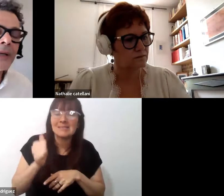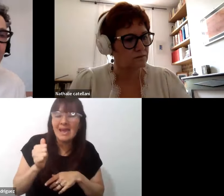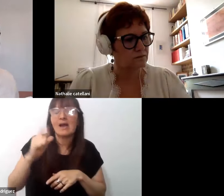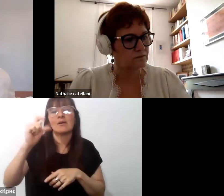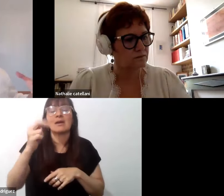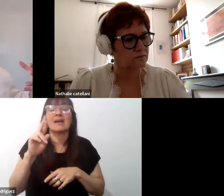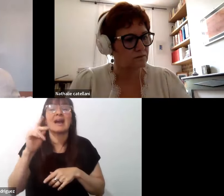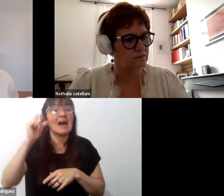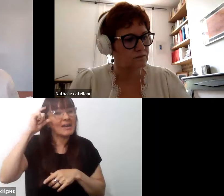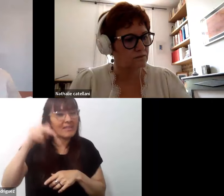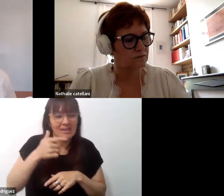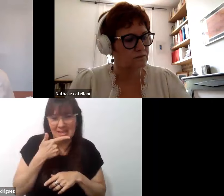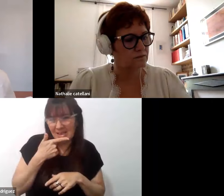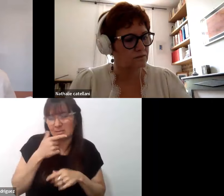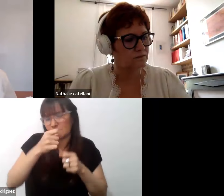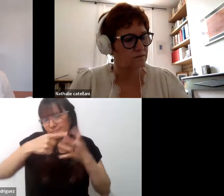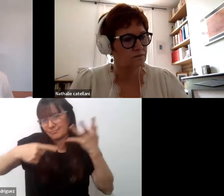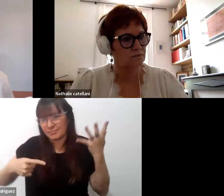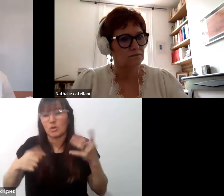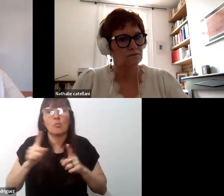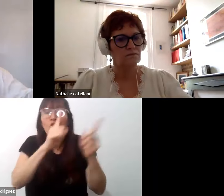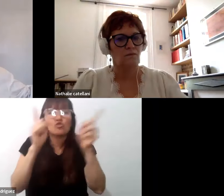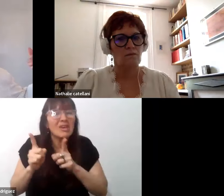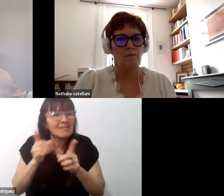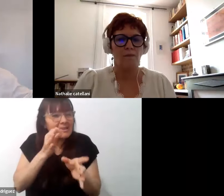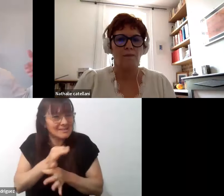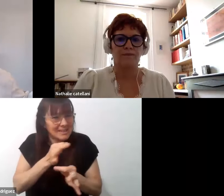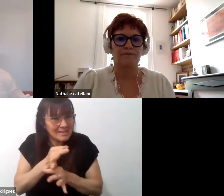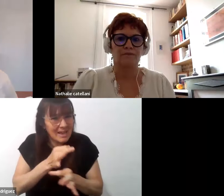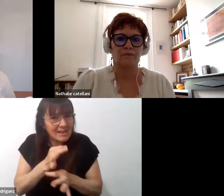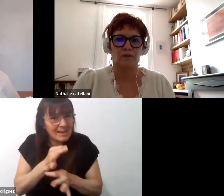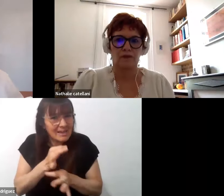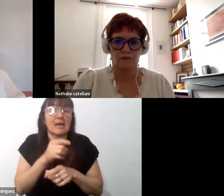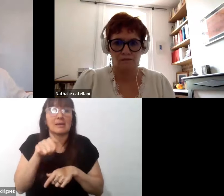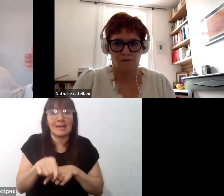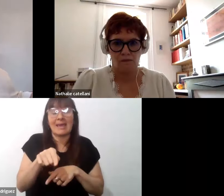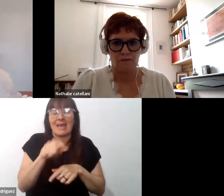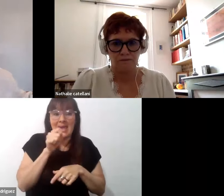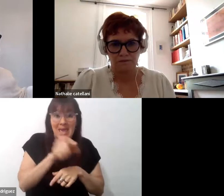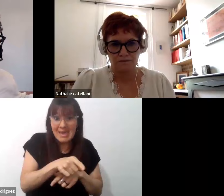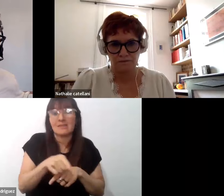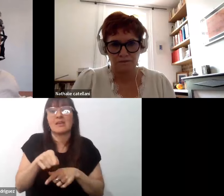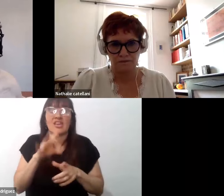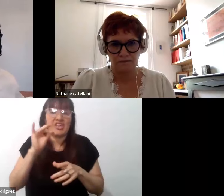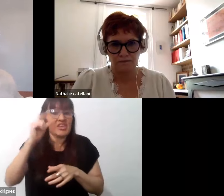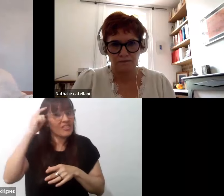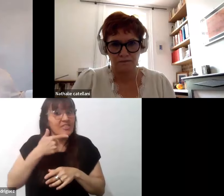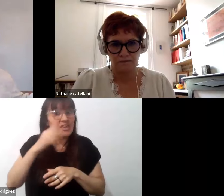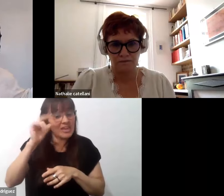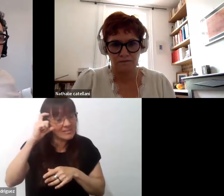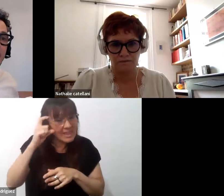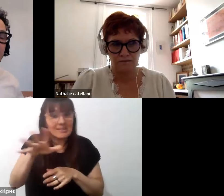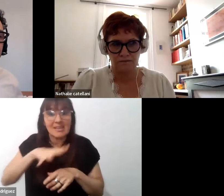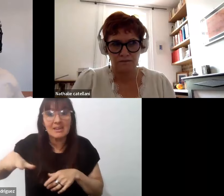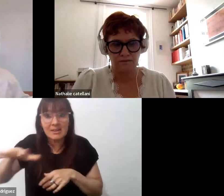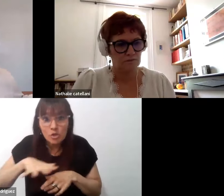contemporáneamente, es decir, un conjunto de docentes de enseñanza que en y desde el territorio producen procesos de indagación sobre